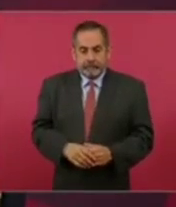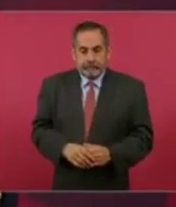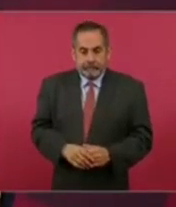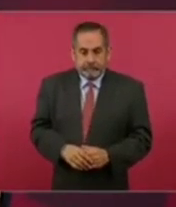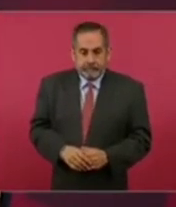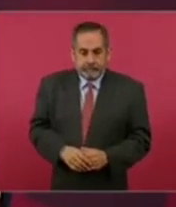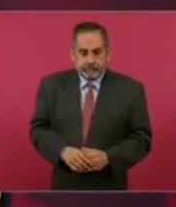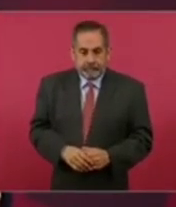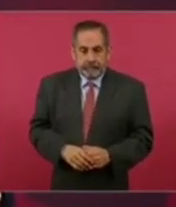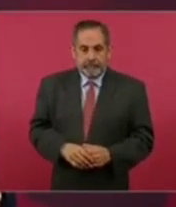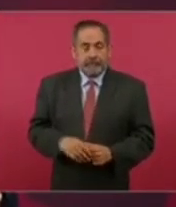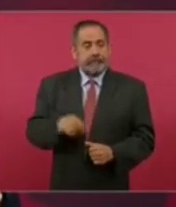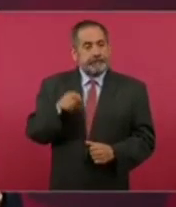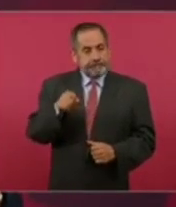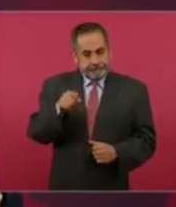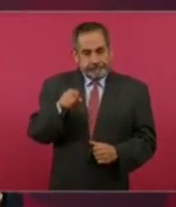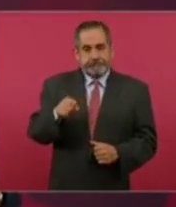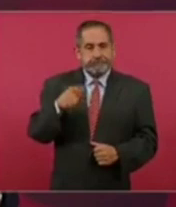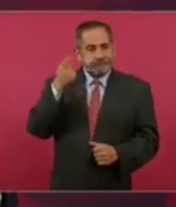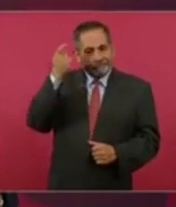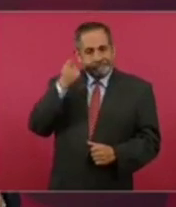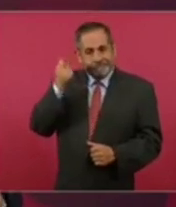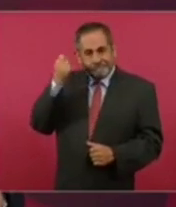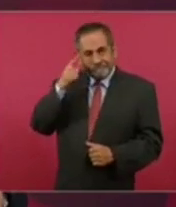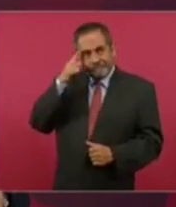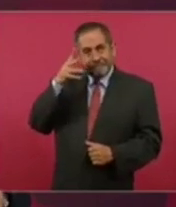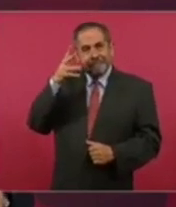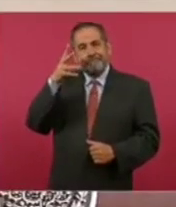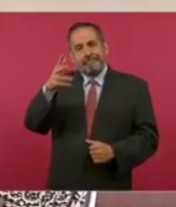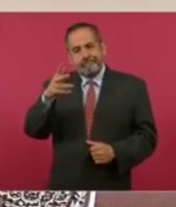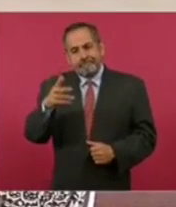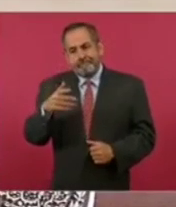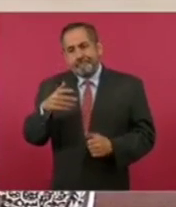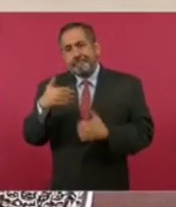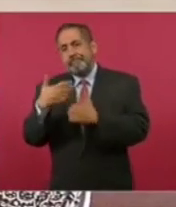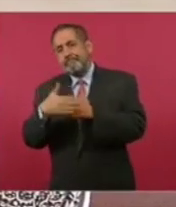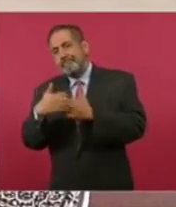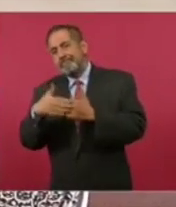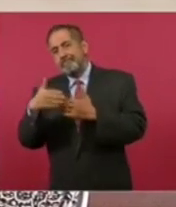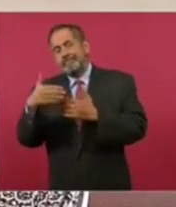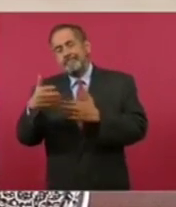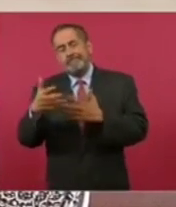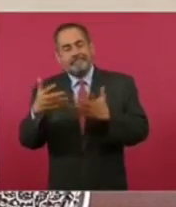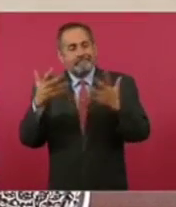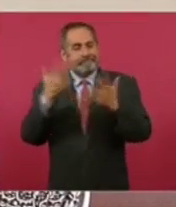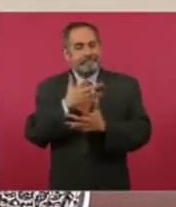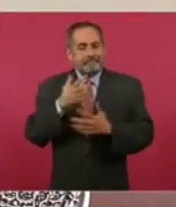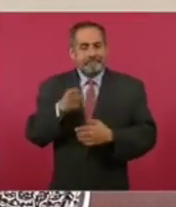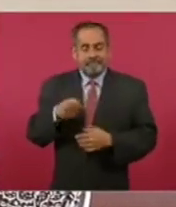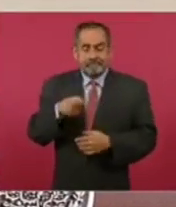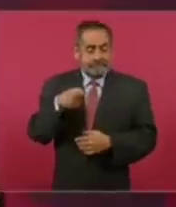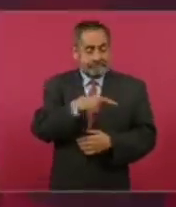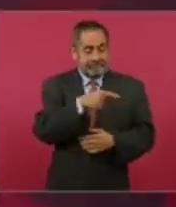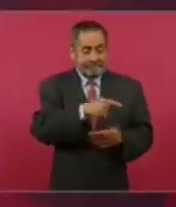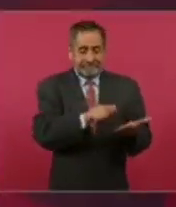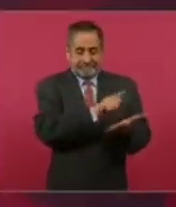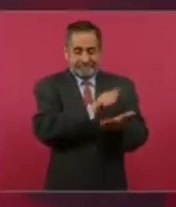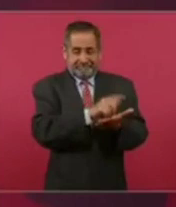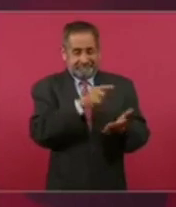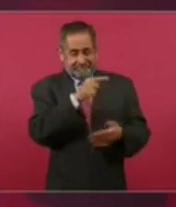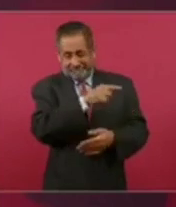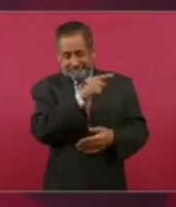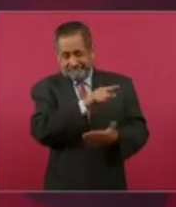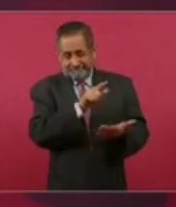que va a afectar sobre todo en el mediano y largo plazo, porque esta reforma